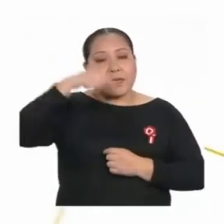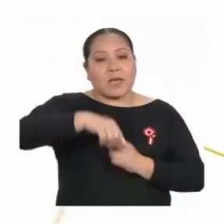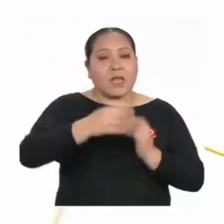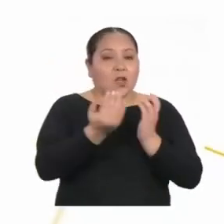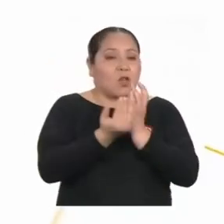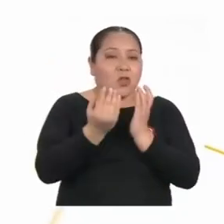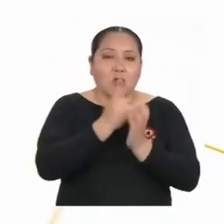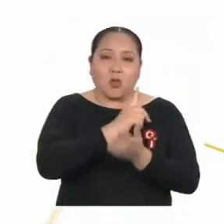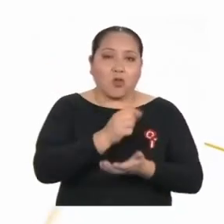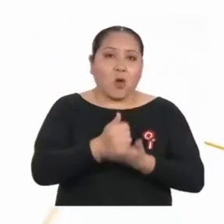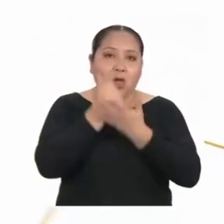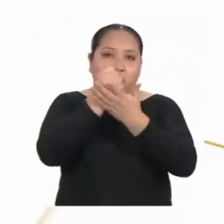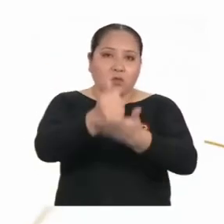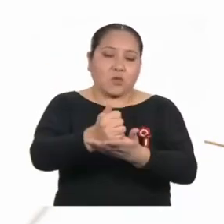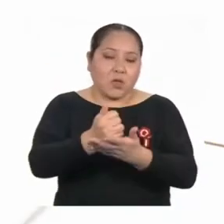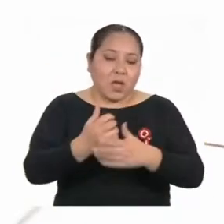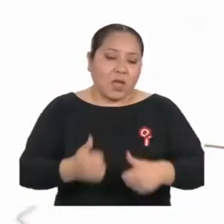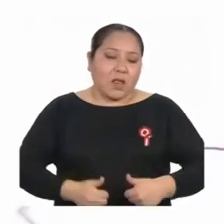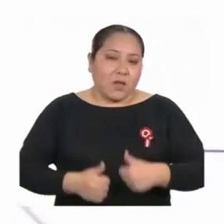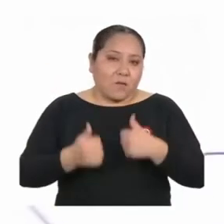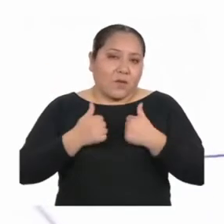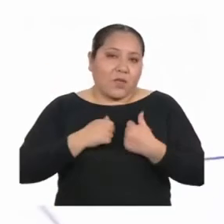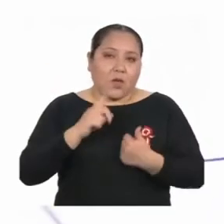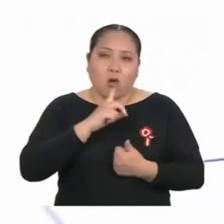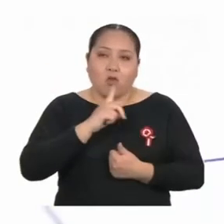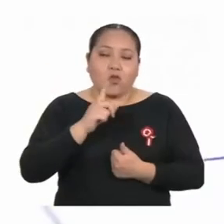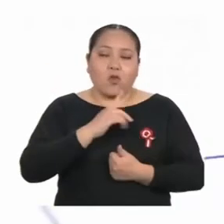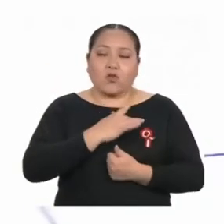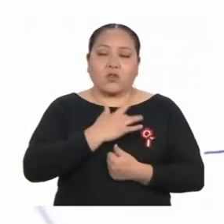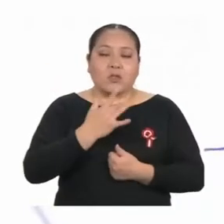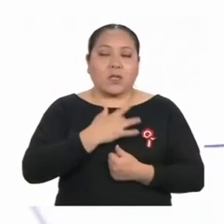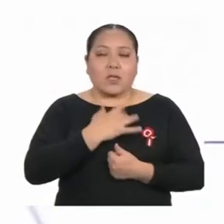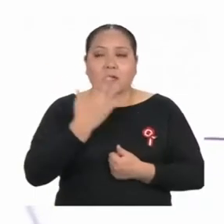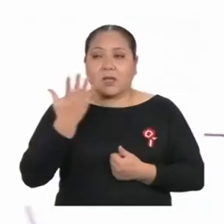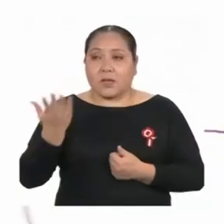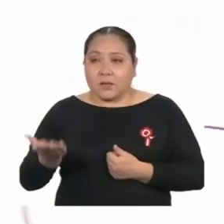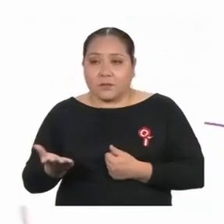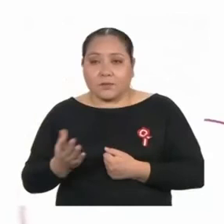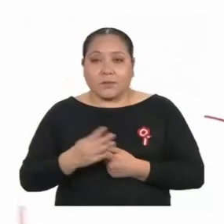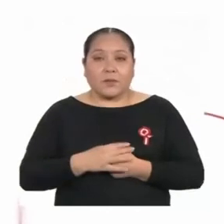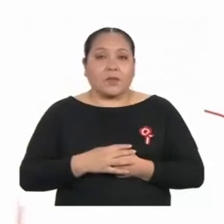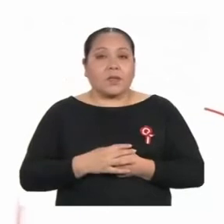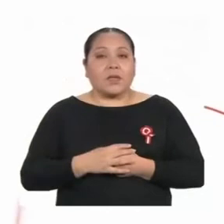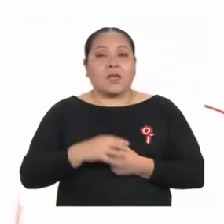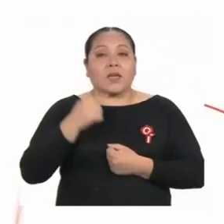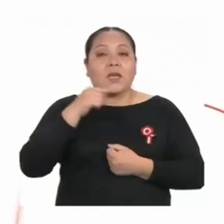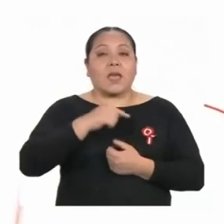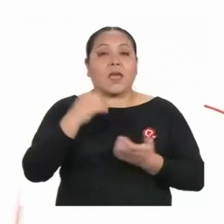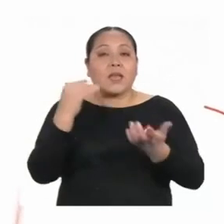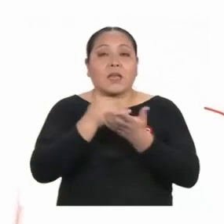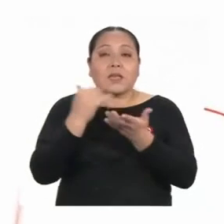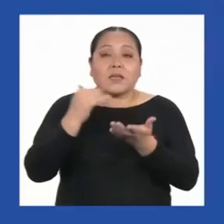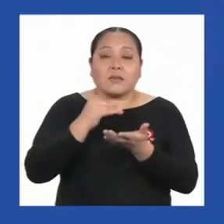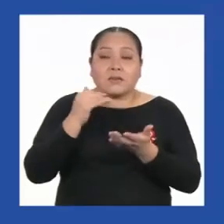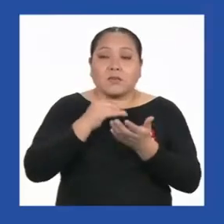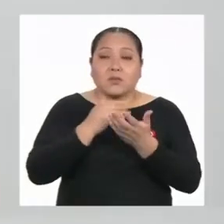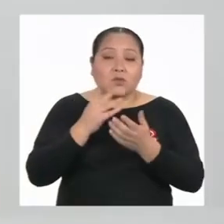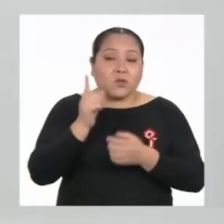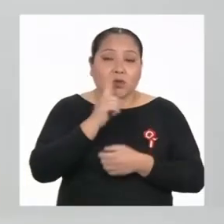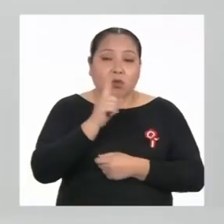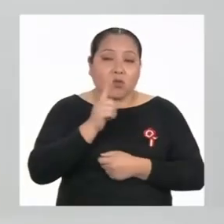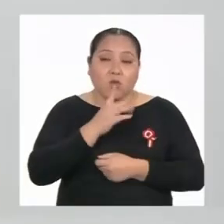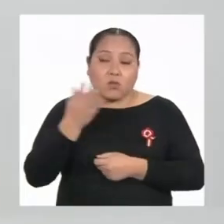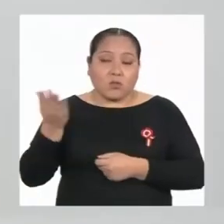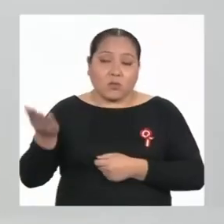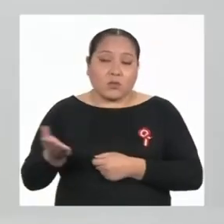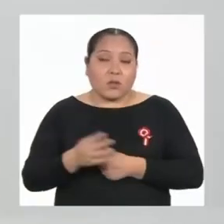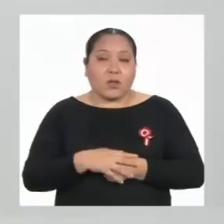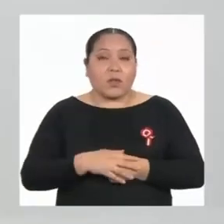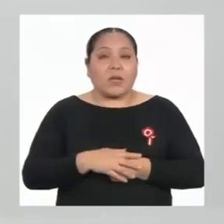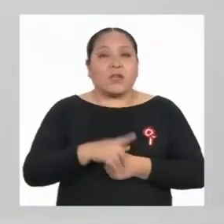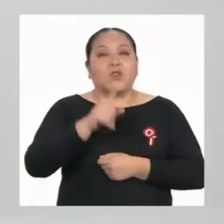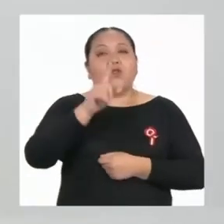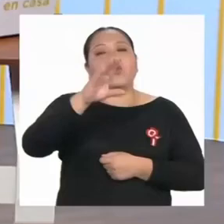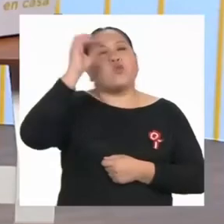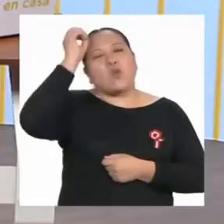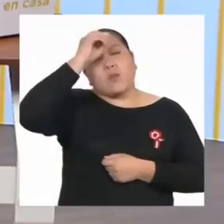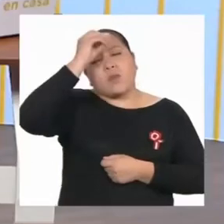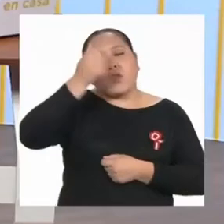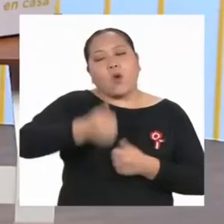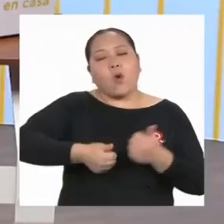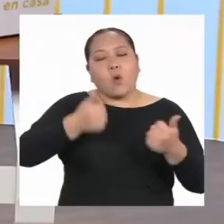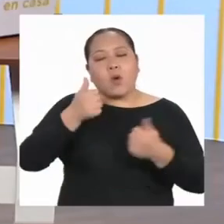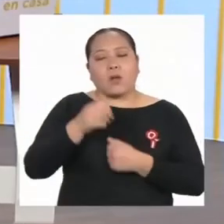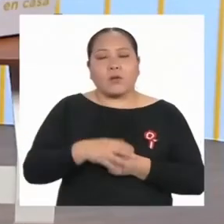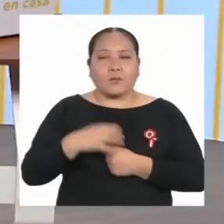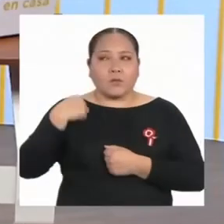muy útil para la vida o no sienten que es para ellos. Que el estudio no es lo suyo. ¿Y qué opinas sobre esto?